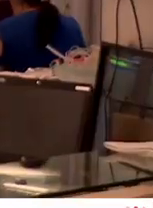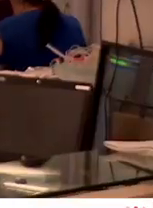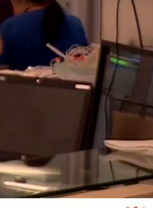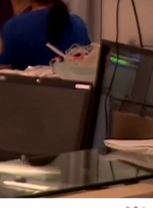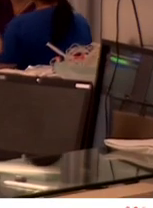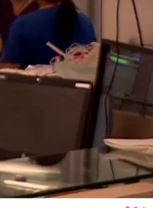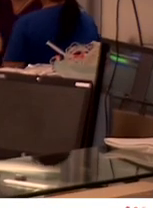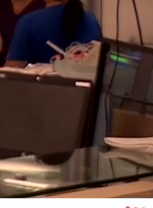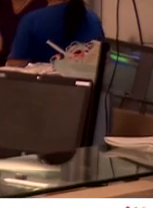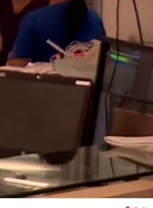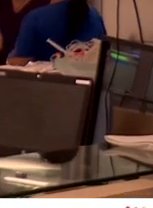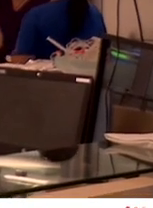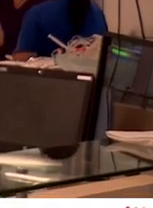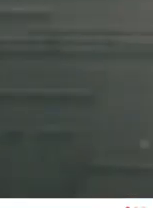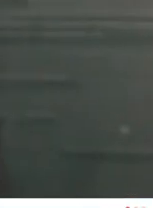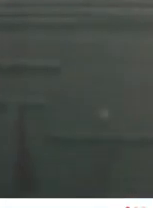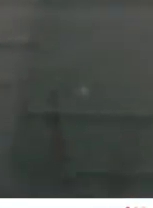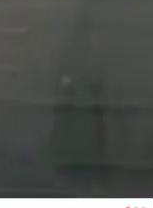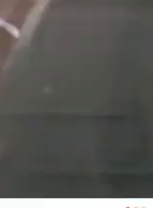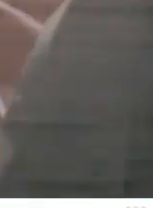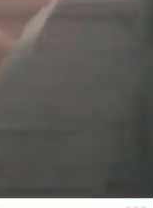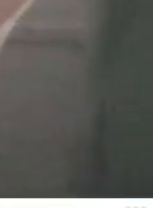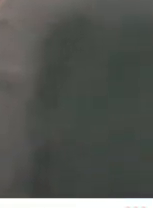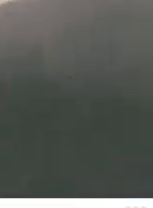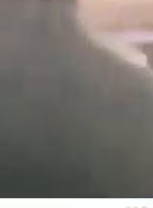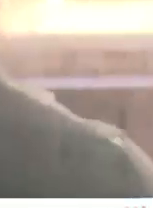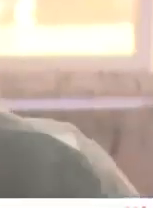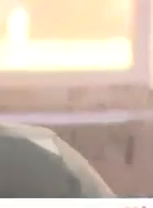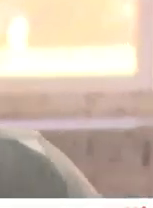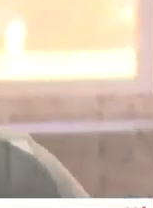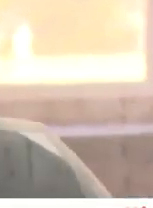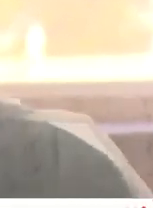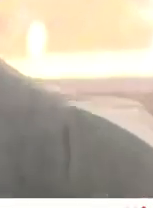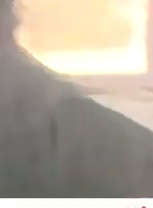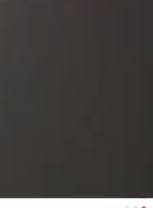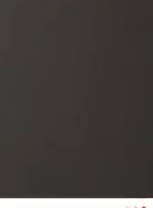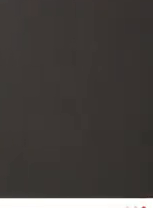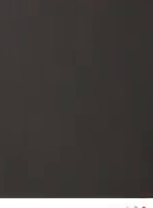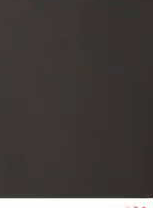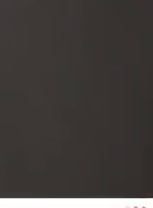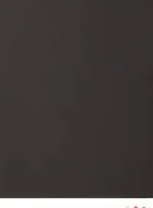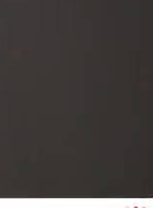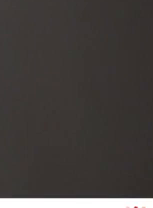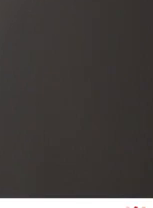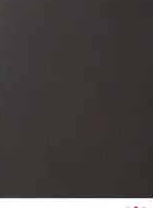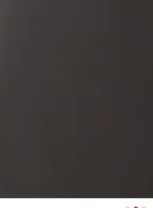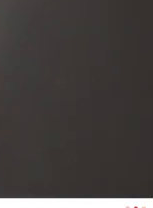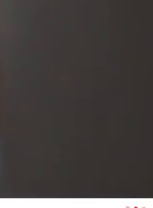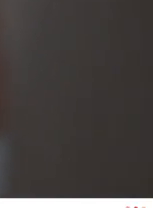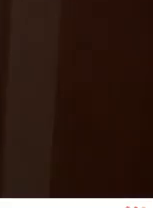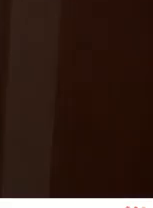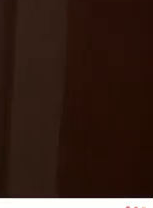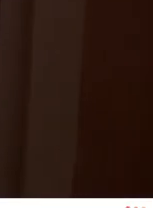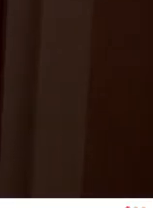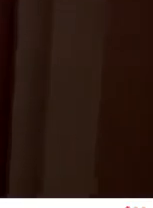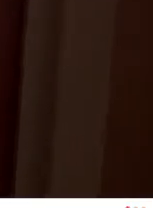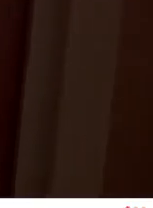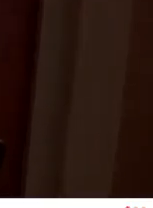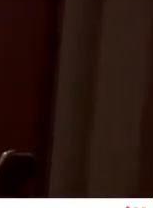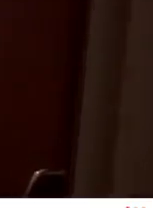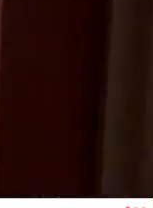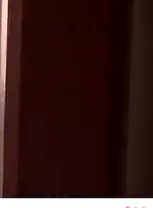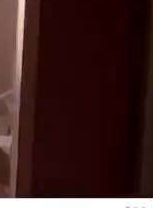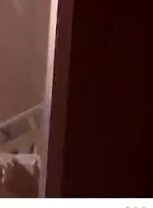reporte respecto a esta persona que se confirmó que tenía la variante Delta mujer chilena que venía de Estados Unidos venía con un PCR